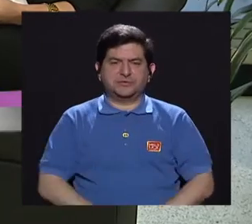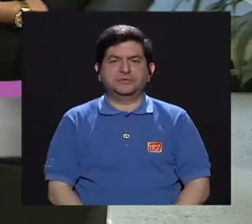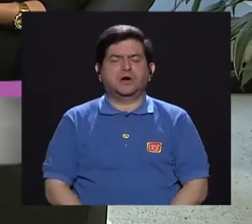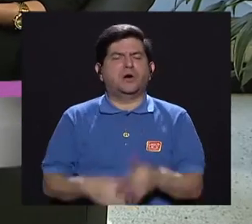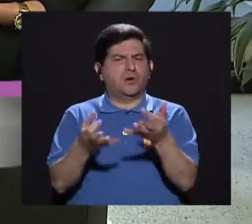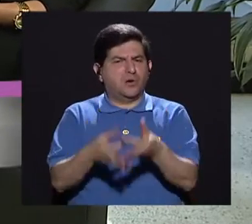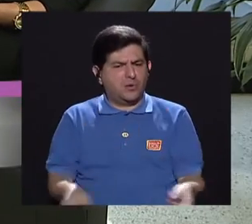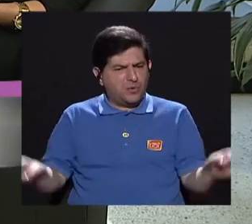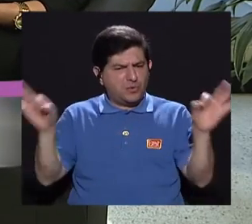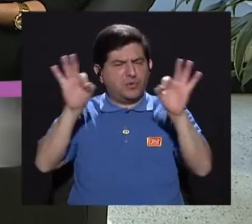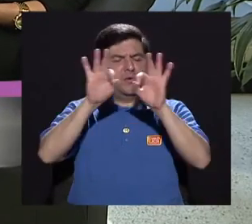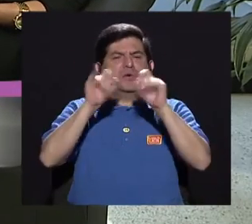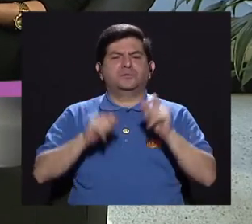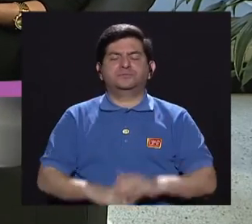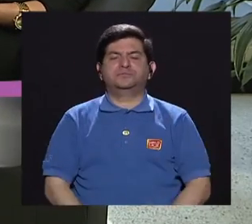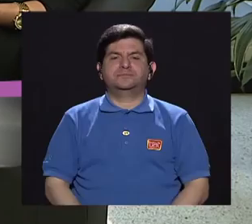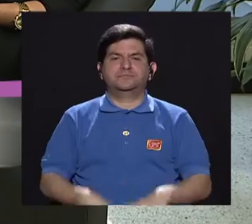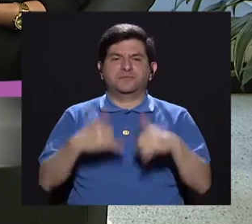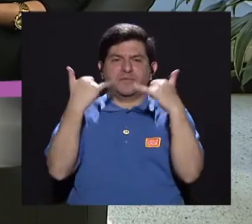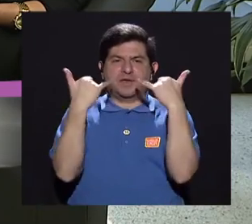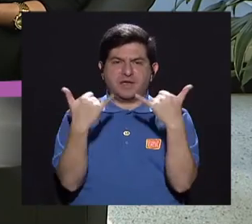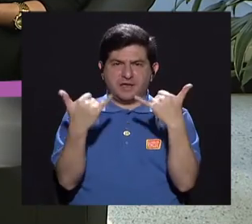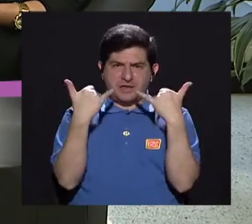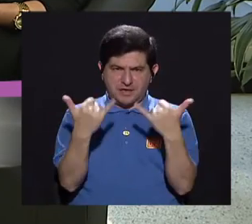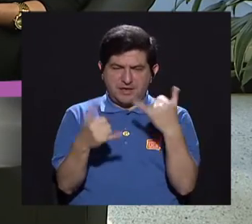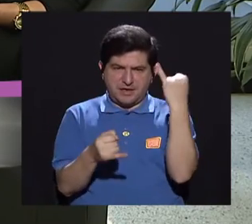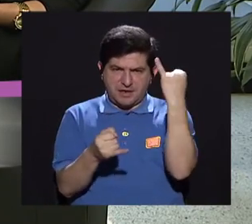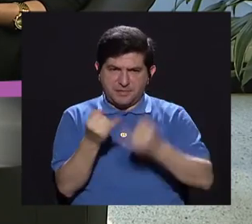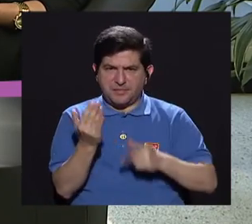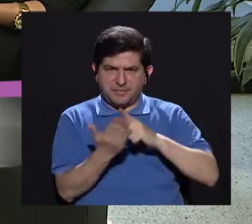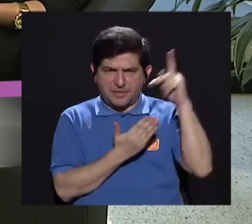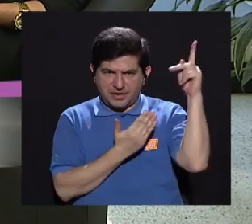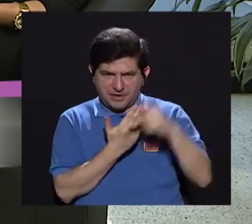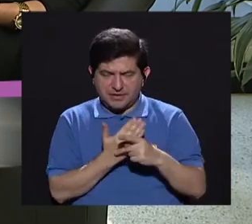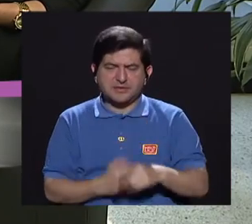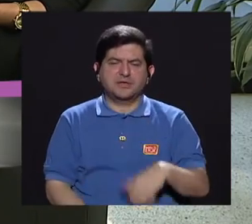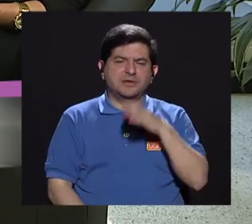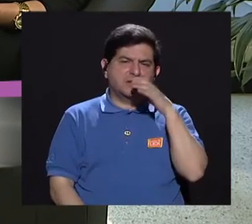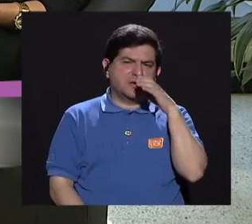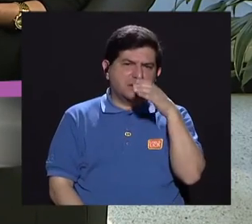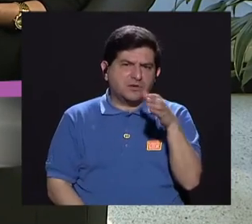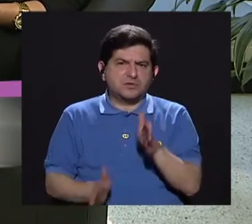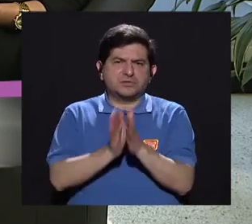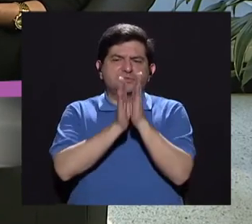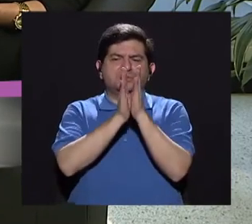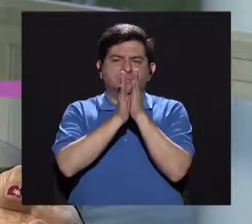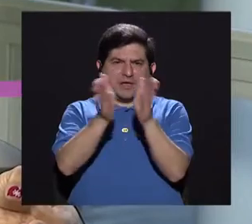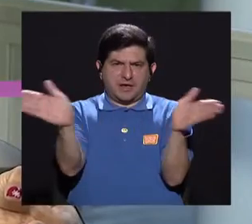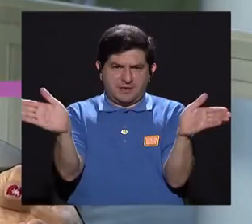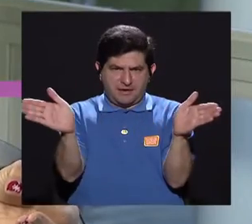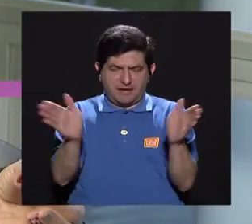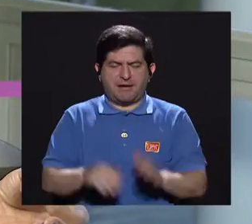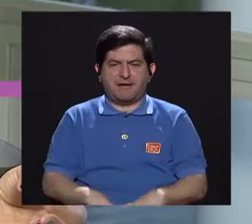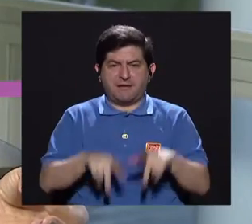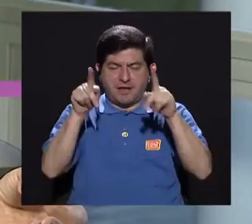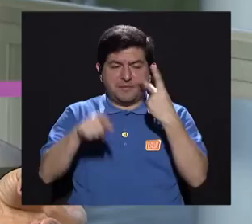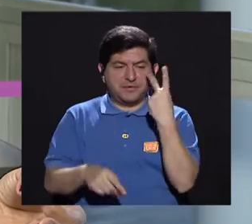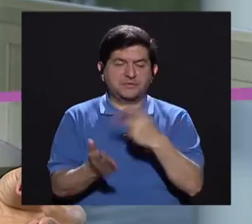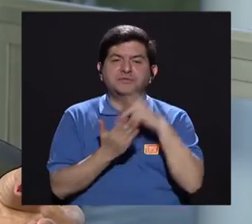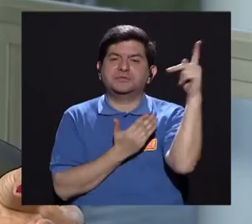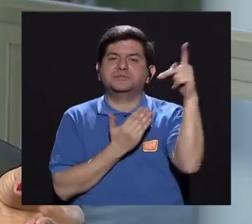Claro, eso es importante. Bueno, y ya para ir cerrando el programa, ¿qué recomendaciones generales para los